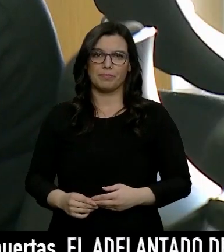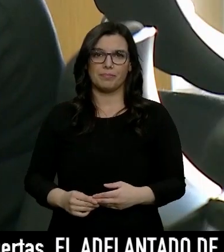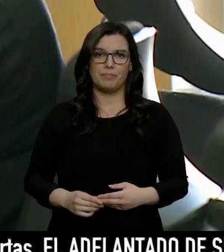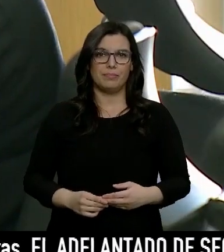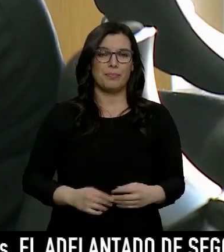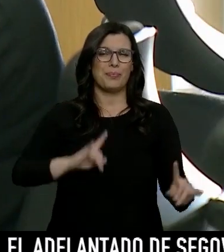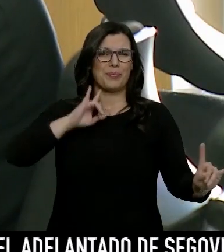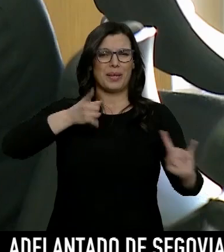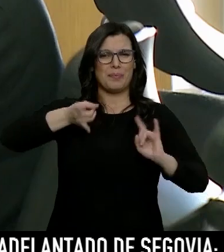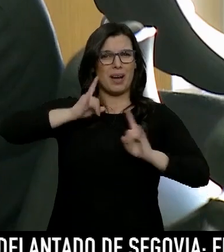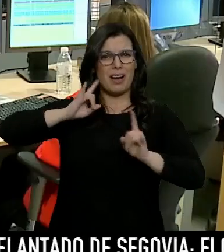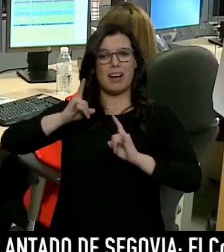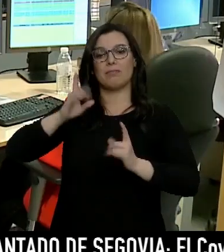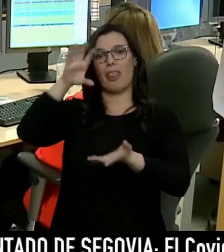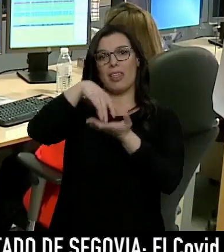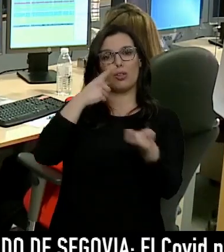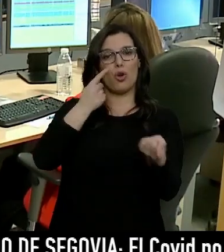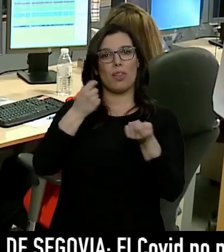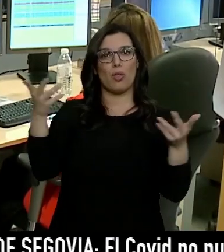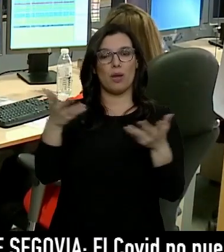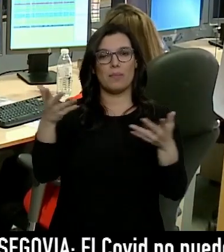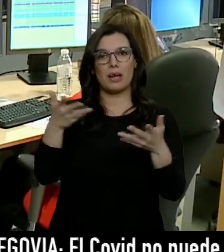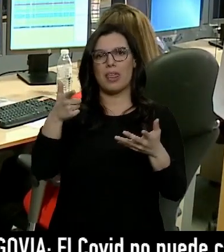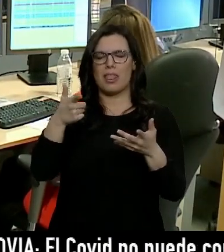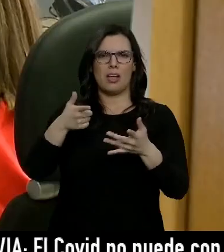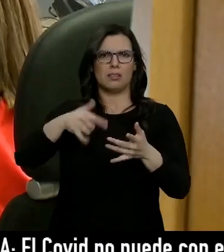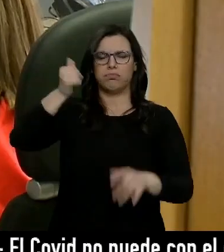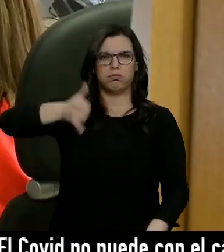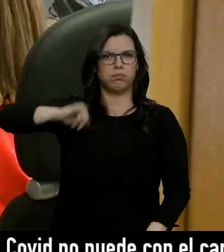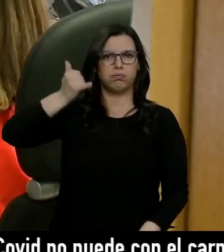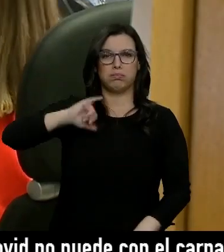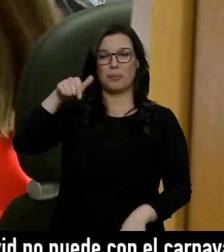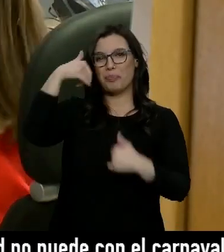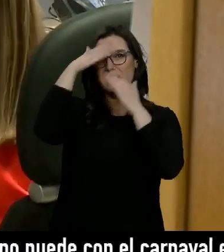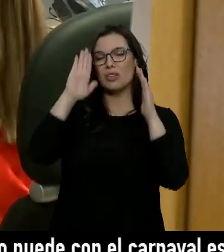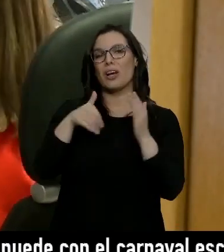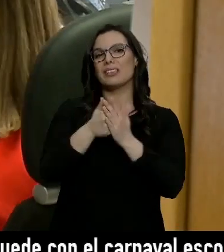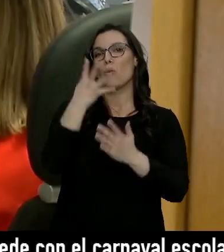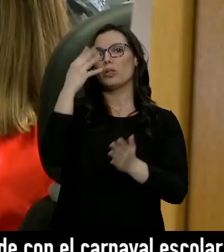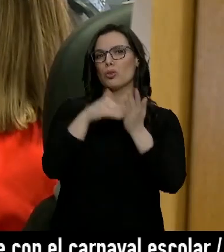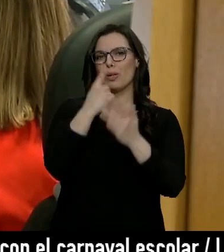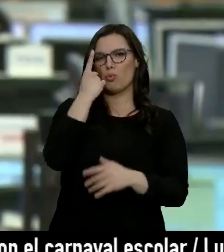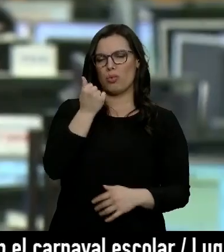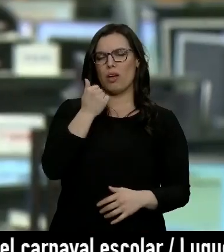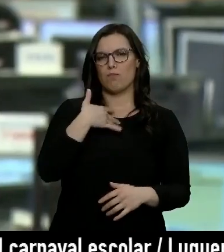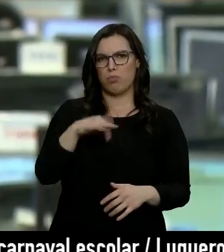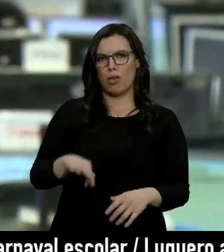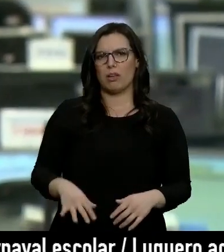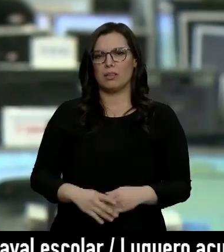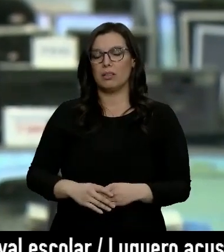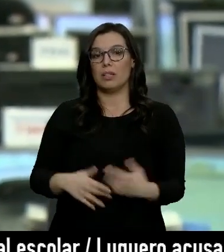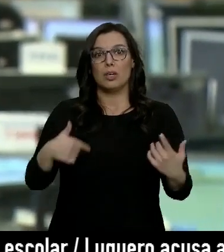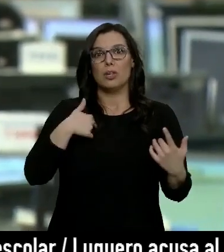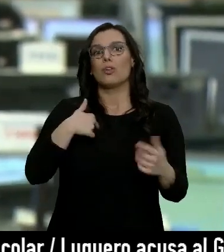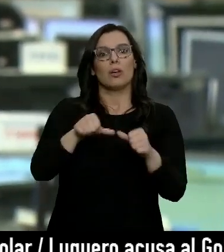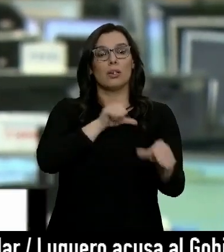Las llamadas en el Centro Coordinador de Emergencias no paran. Han atendido hasta 4.000 en un solo día. Nunca había